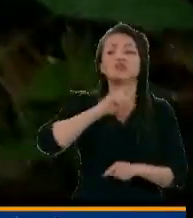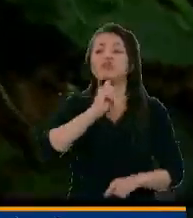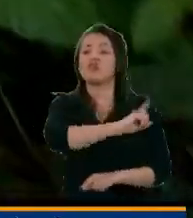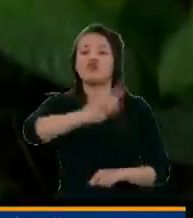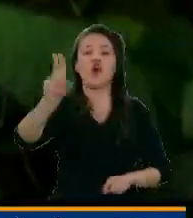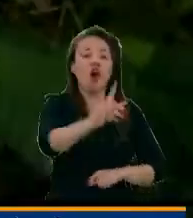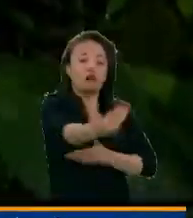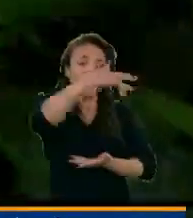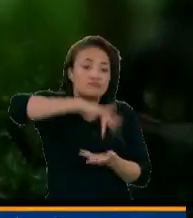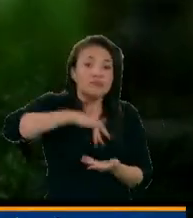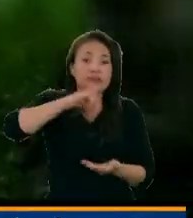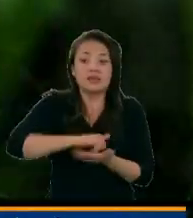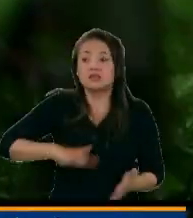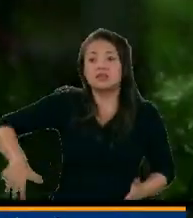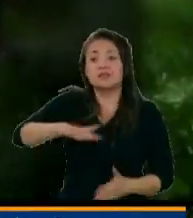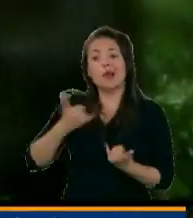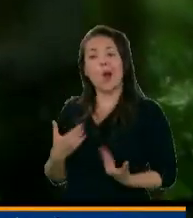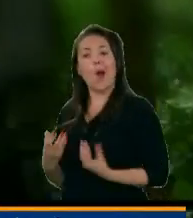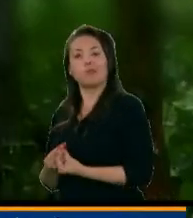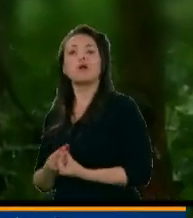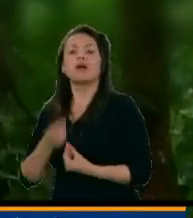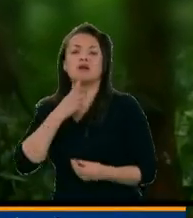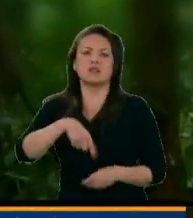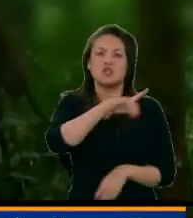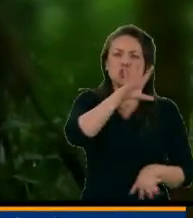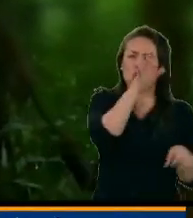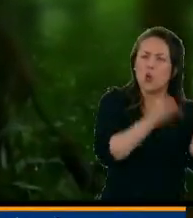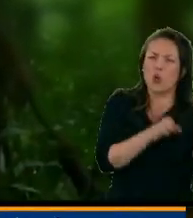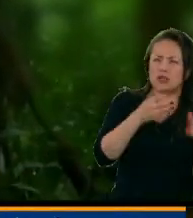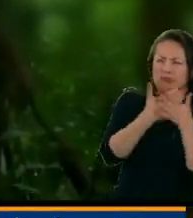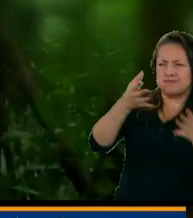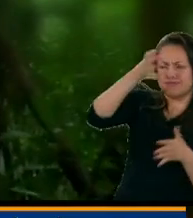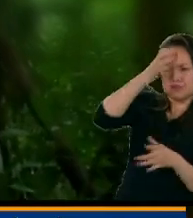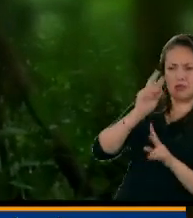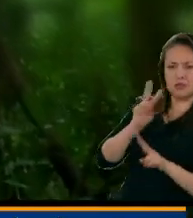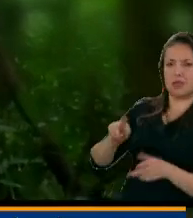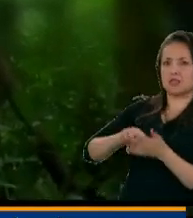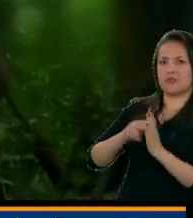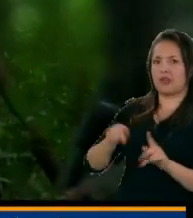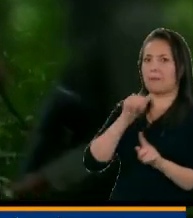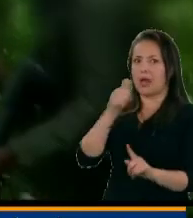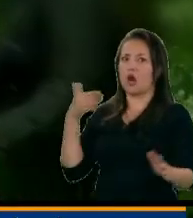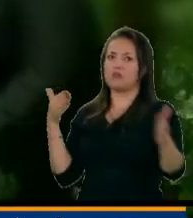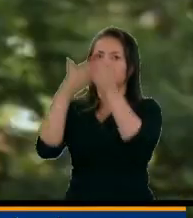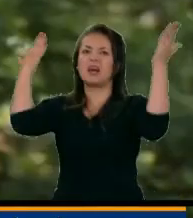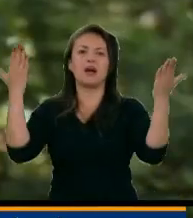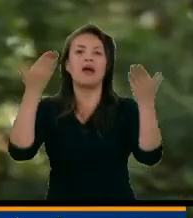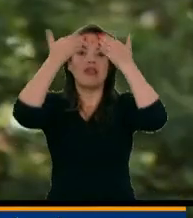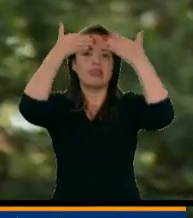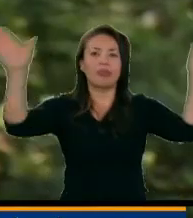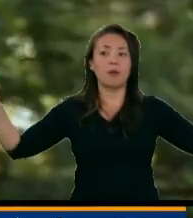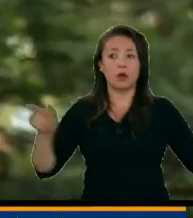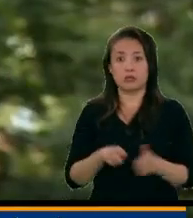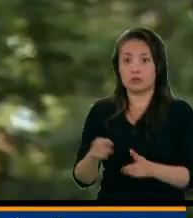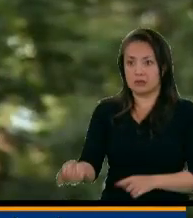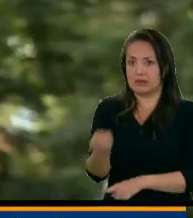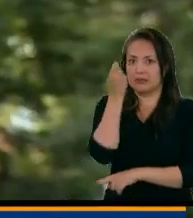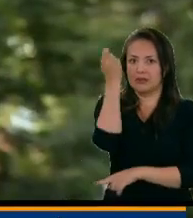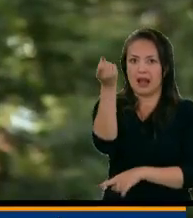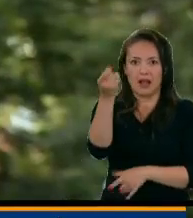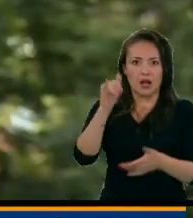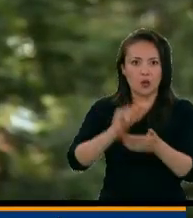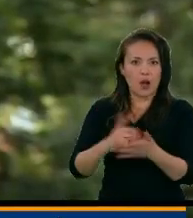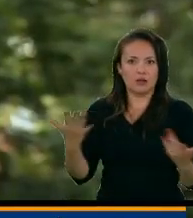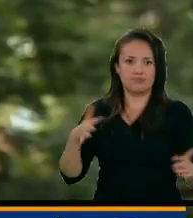las zonas donde hacen presencia. A juicio de expertos en conflicto, esto es un golpe a la democracia. Es algo completamente contraproducente para las